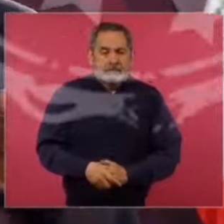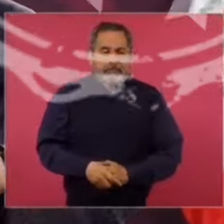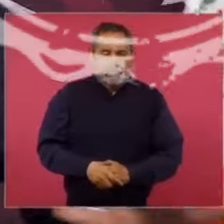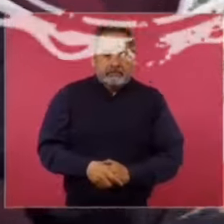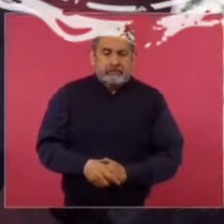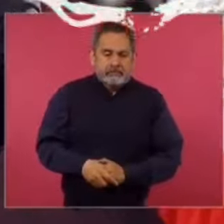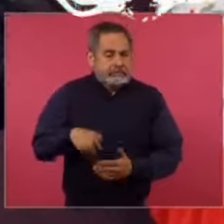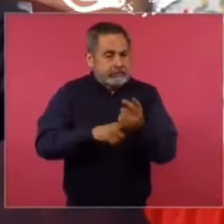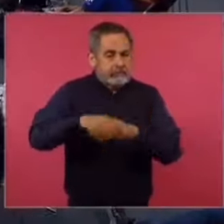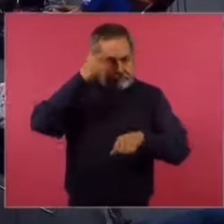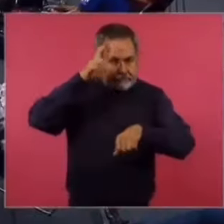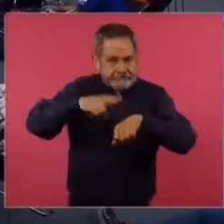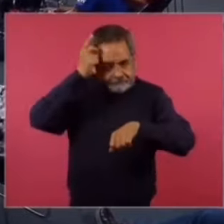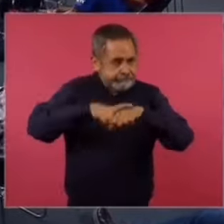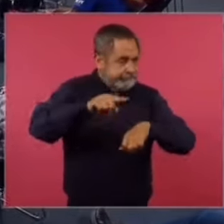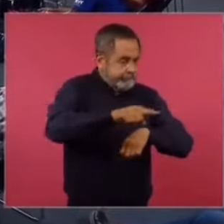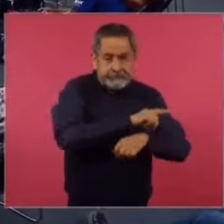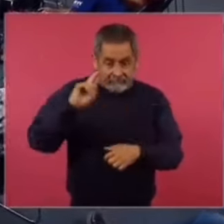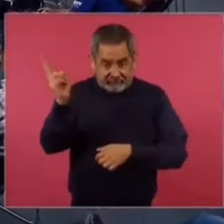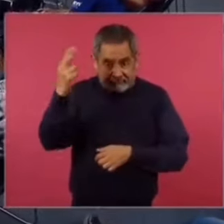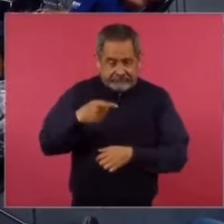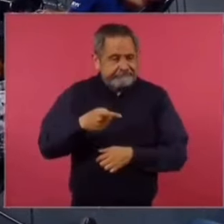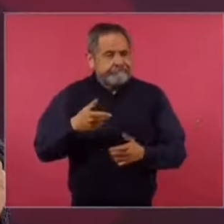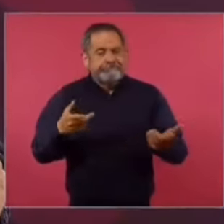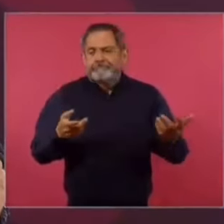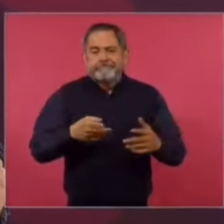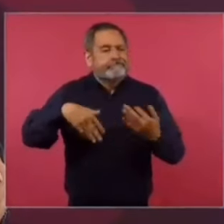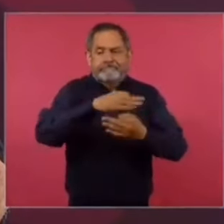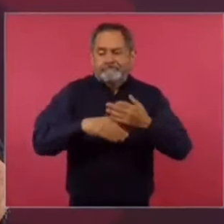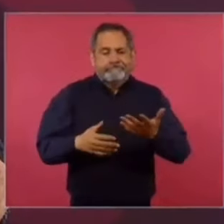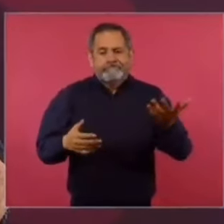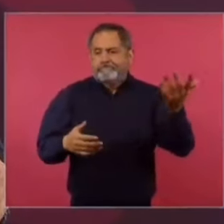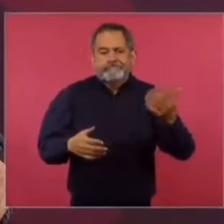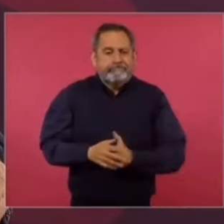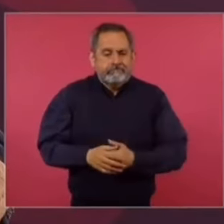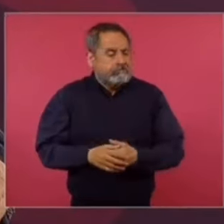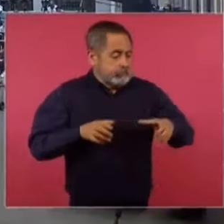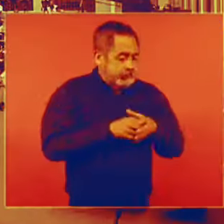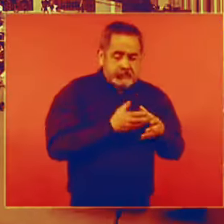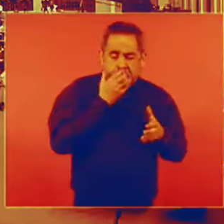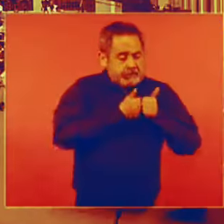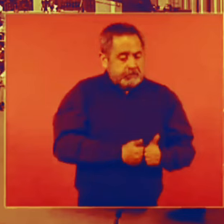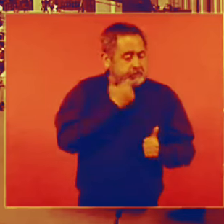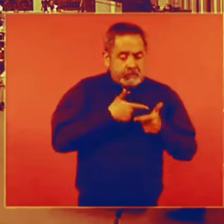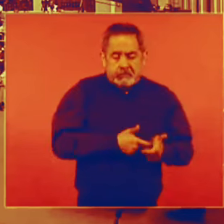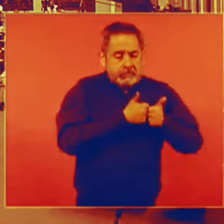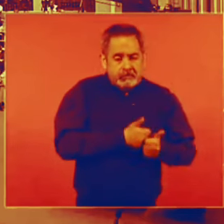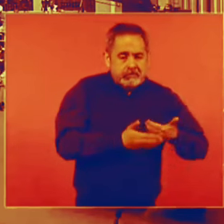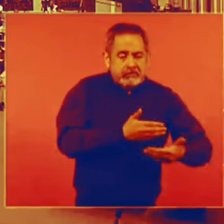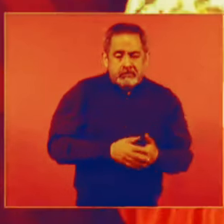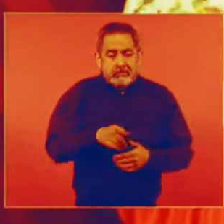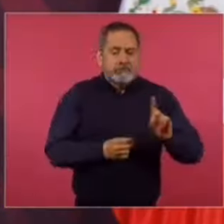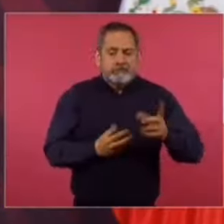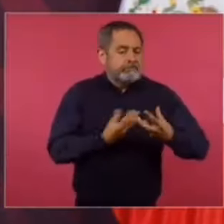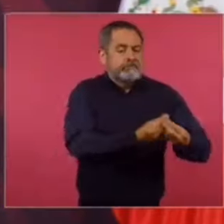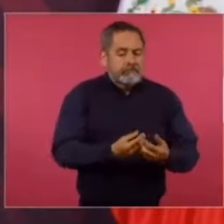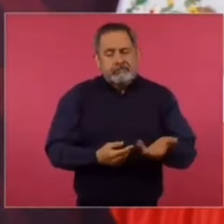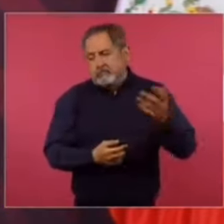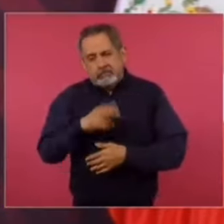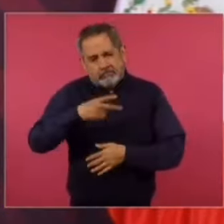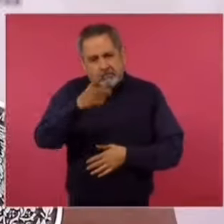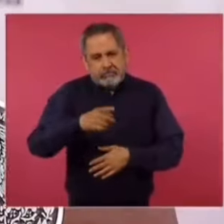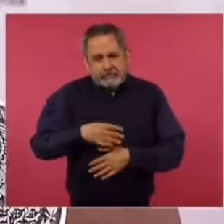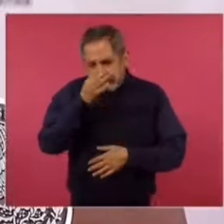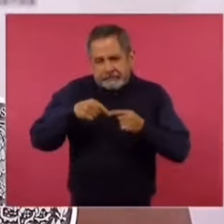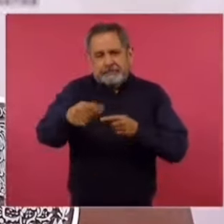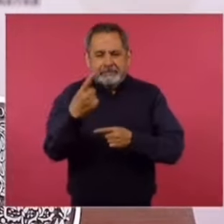Los directivos en la UNAM, todos, muy conservadores, se derechizó la UNAM. Todo esto lo puedo decir